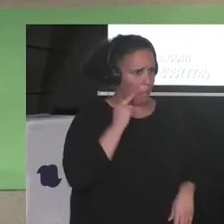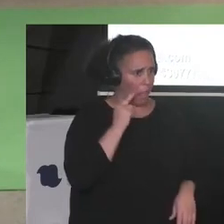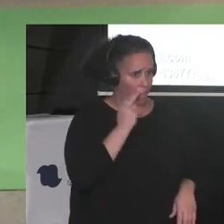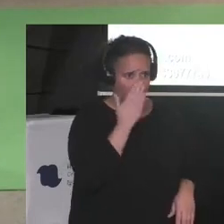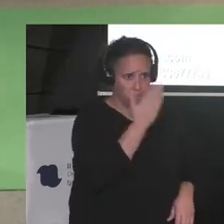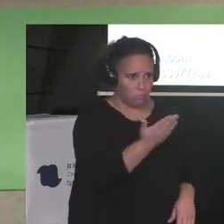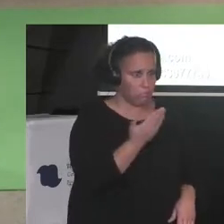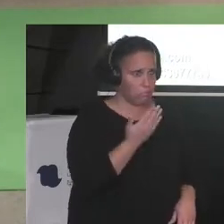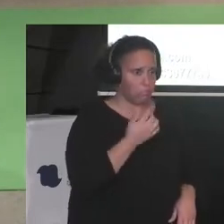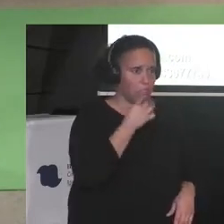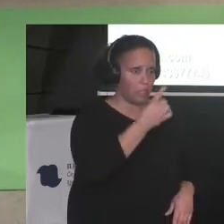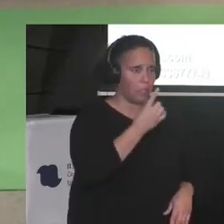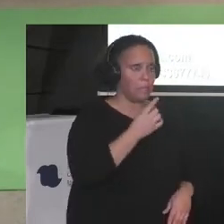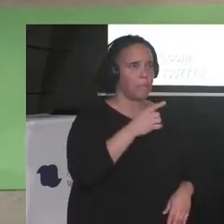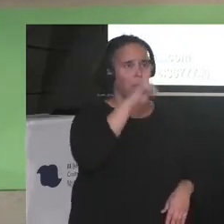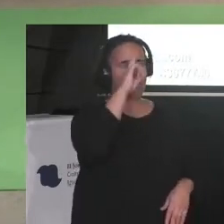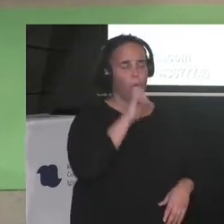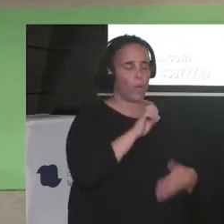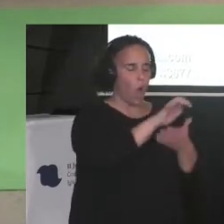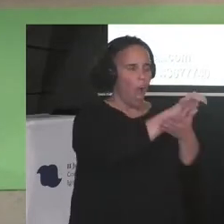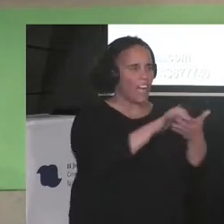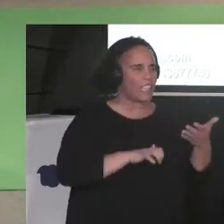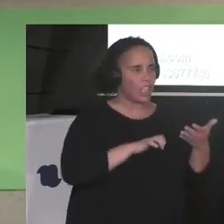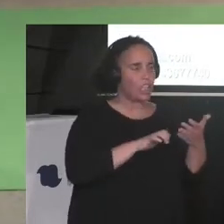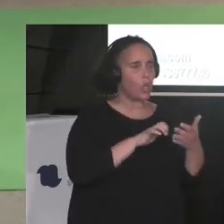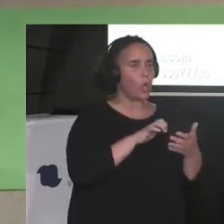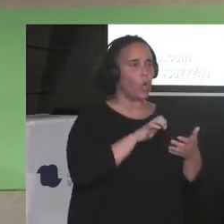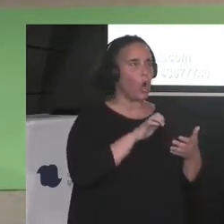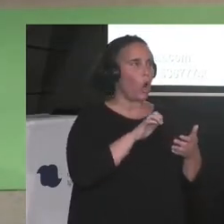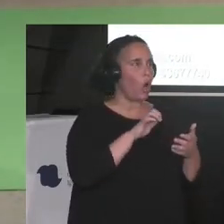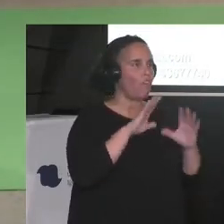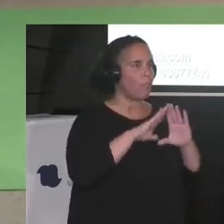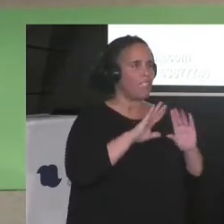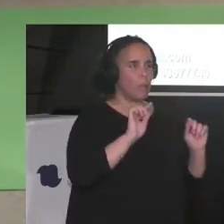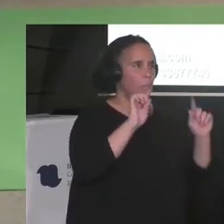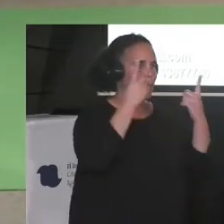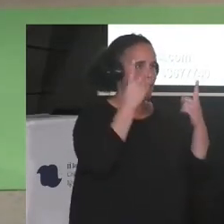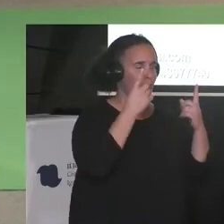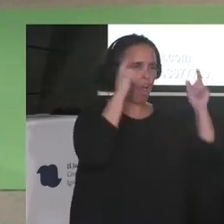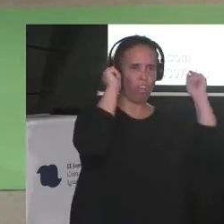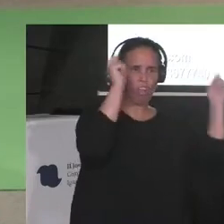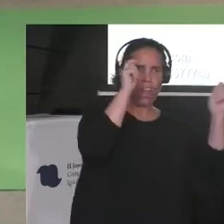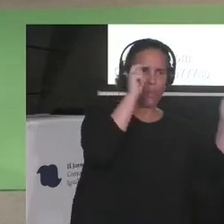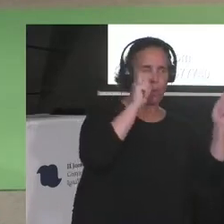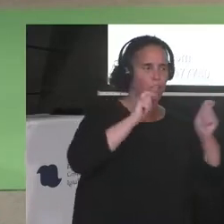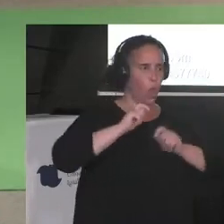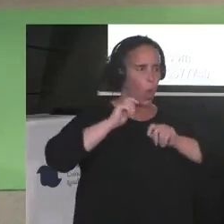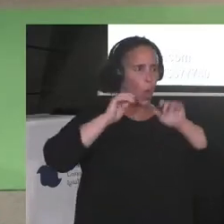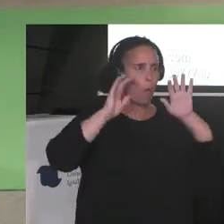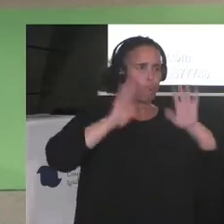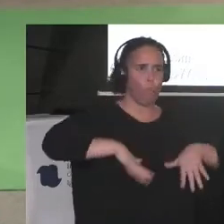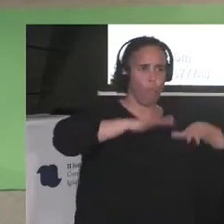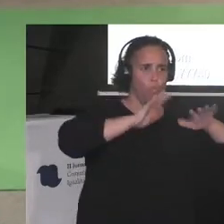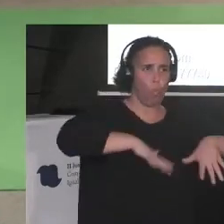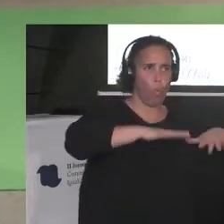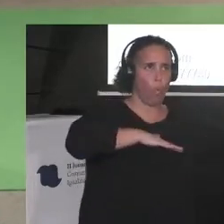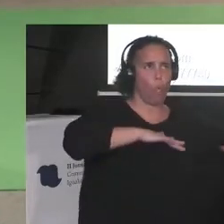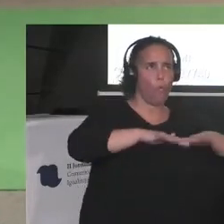Recuerdo el primer artículo feminista que escribí celebrando el advenimiento de un renovado movimiento feminista global.